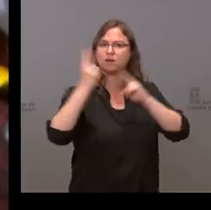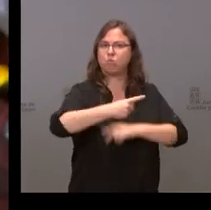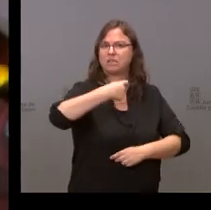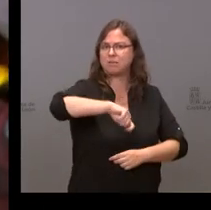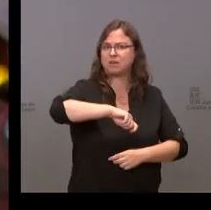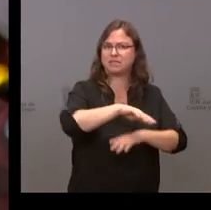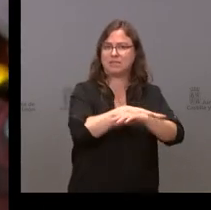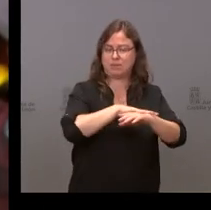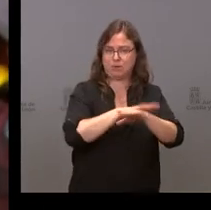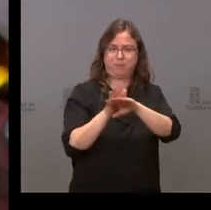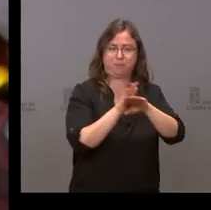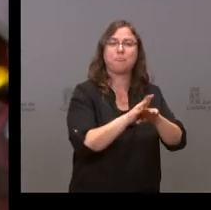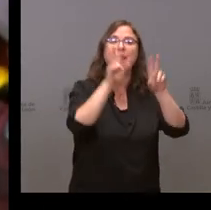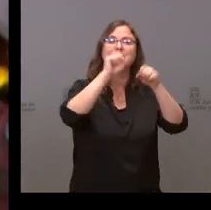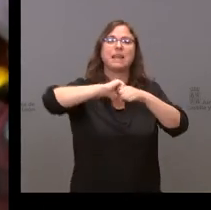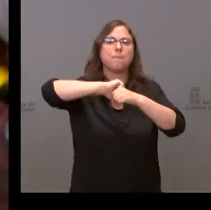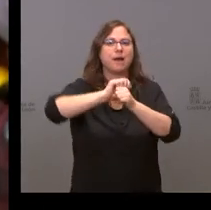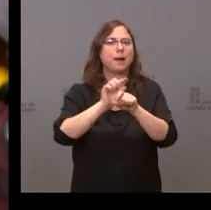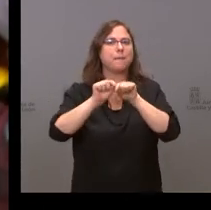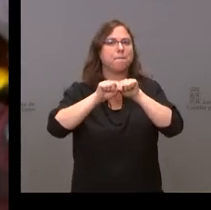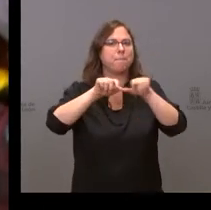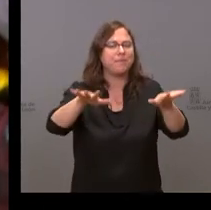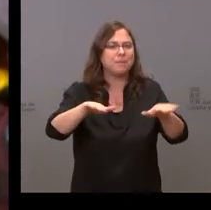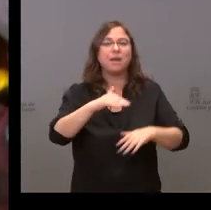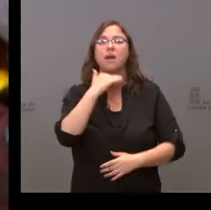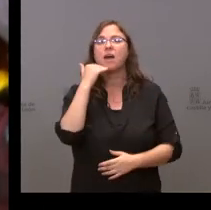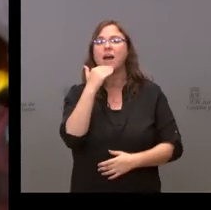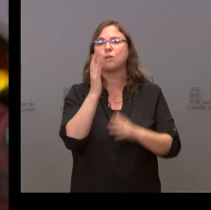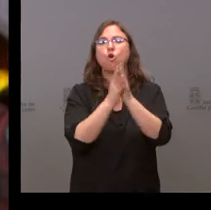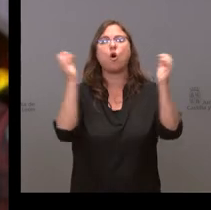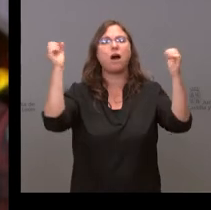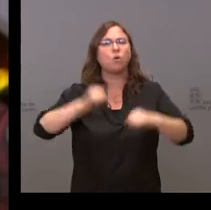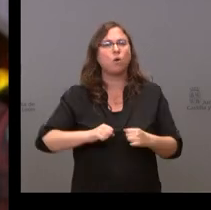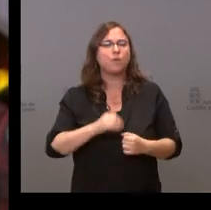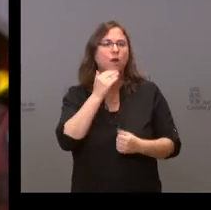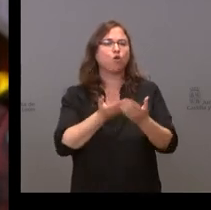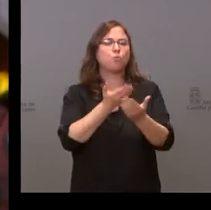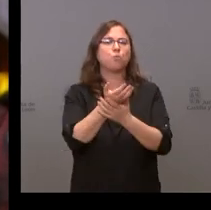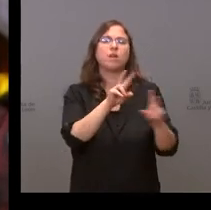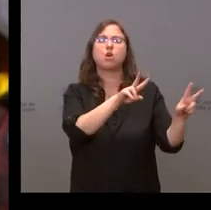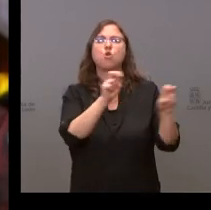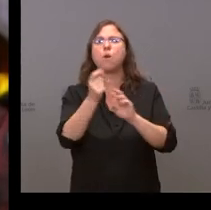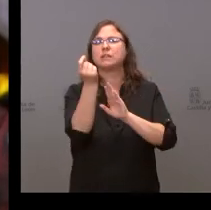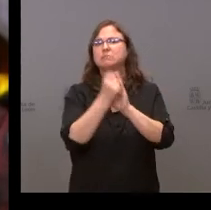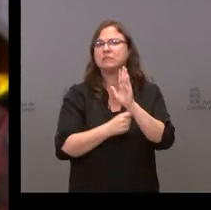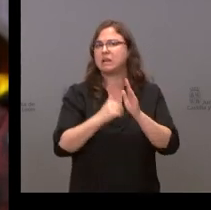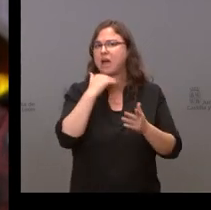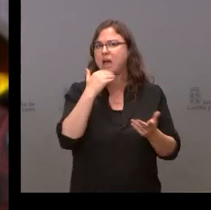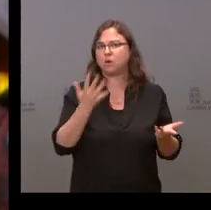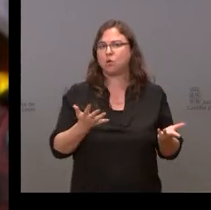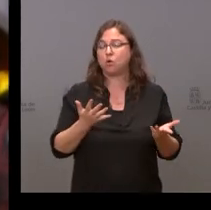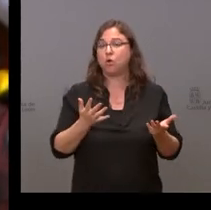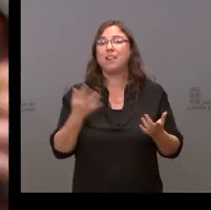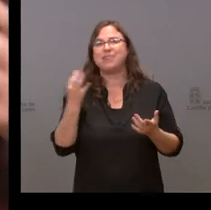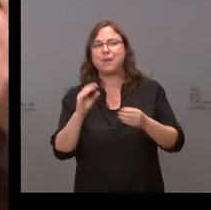en cuanto a la pandemia, si se ha llegado a algún tipo también de acuerdo, se han propuesto nuevas medidas que tengan que ser coaligadas